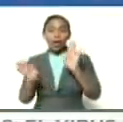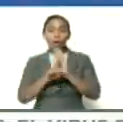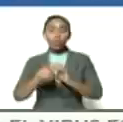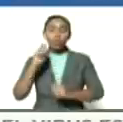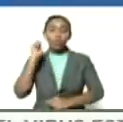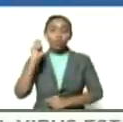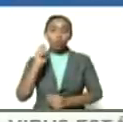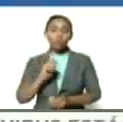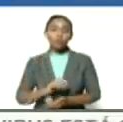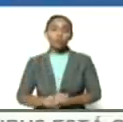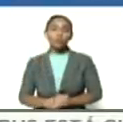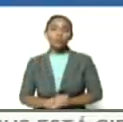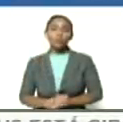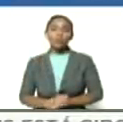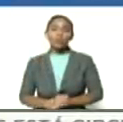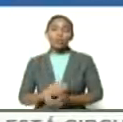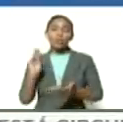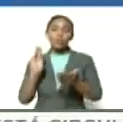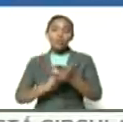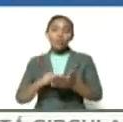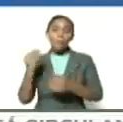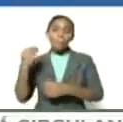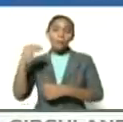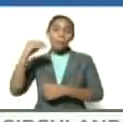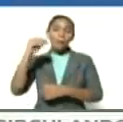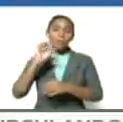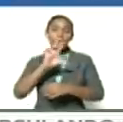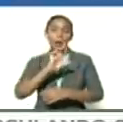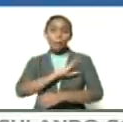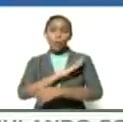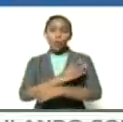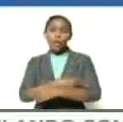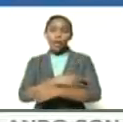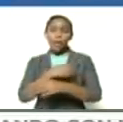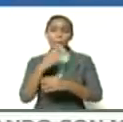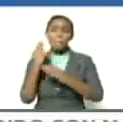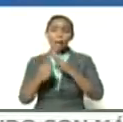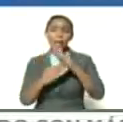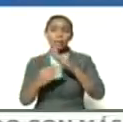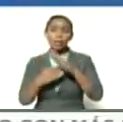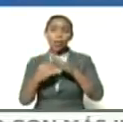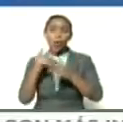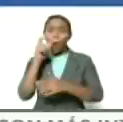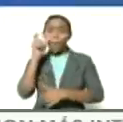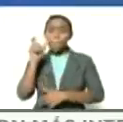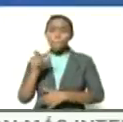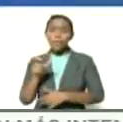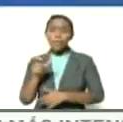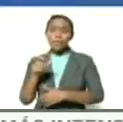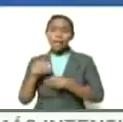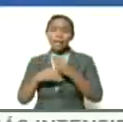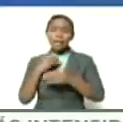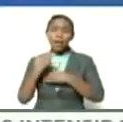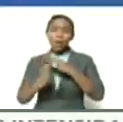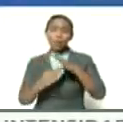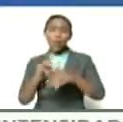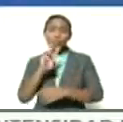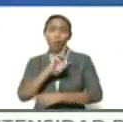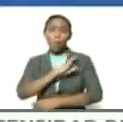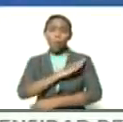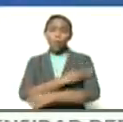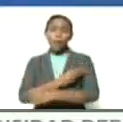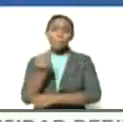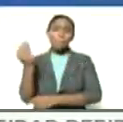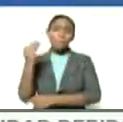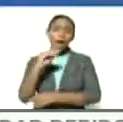se le agregaron a los tres poderes clásicos de Montesquieu se le agregaron dos poderes más